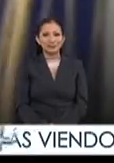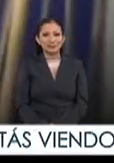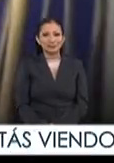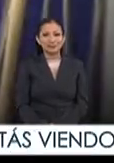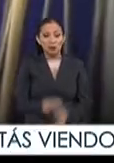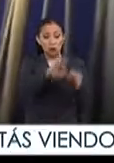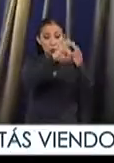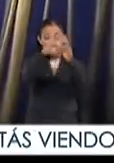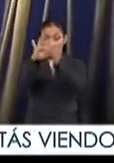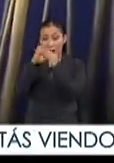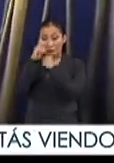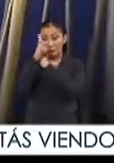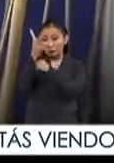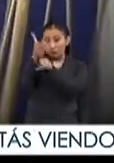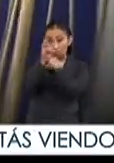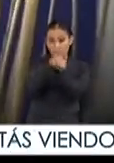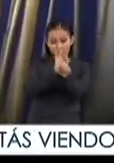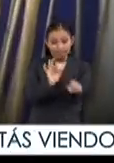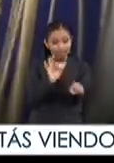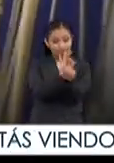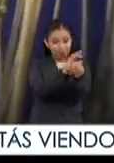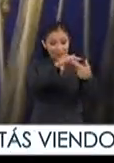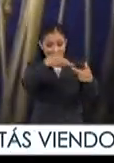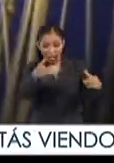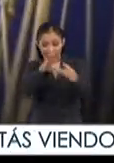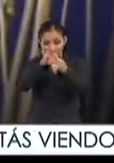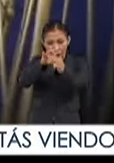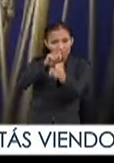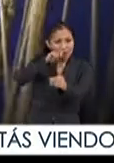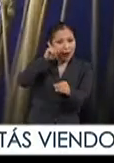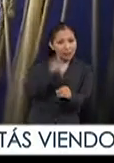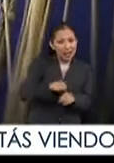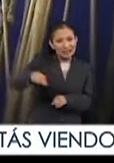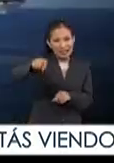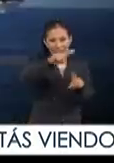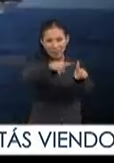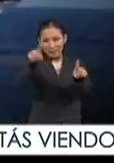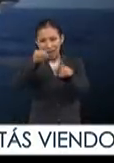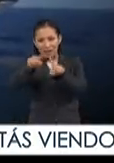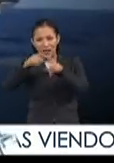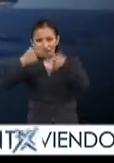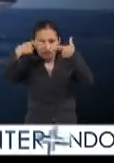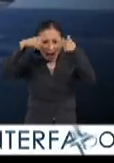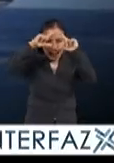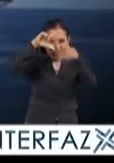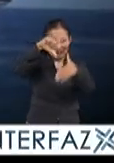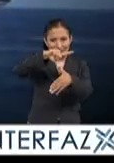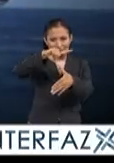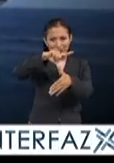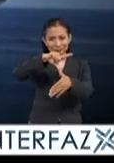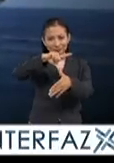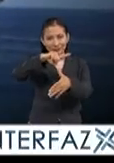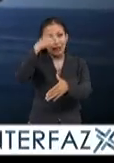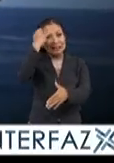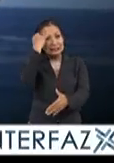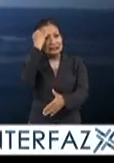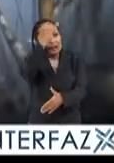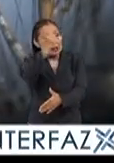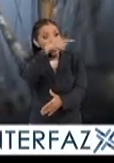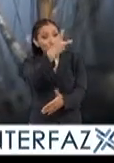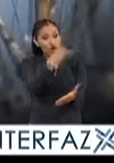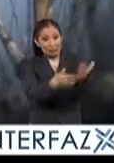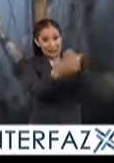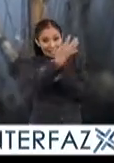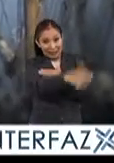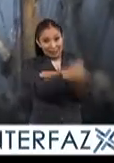unir a los países invitados fortalecer los lazos de fraternidad entre las diferentes marinas de Latinoamérica una idea que surgió en